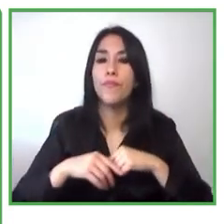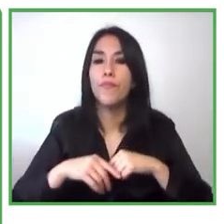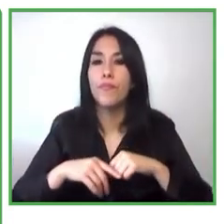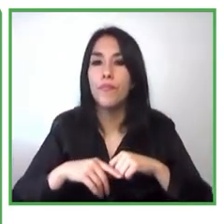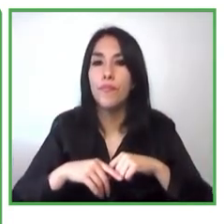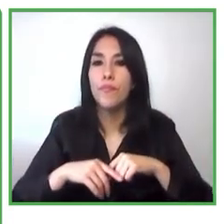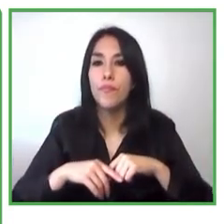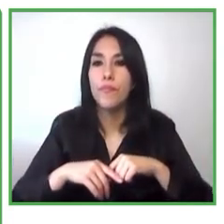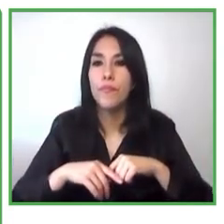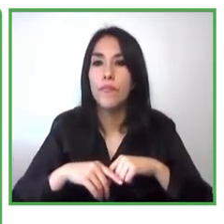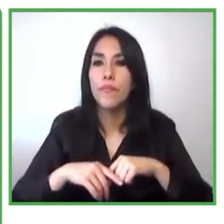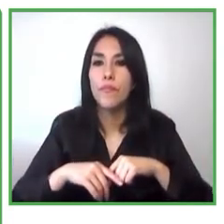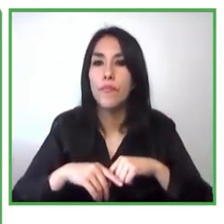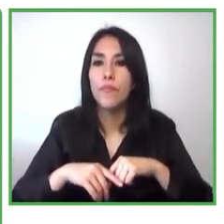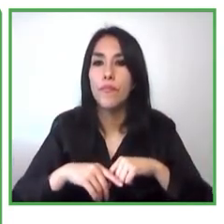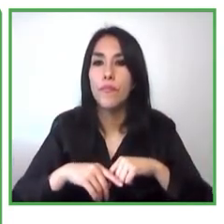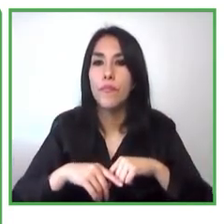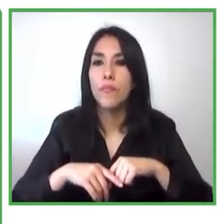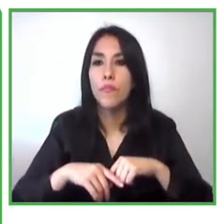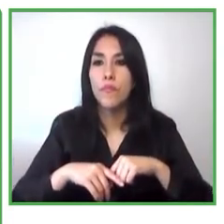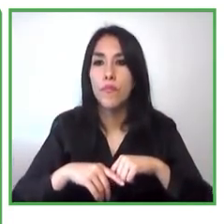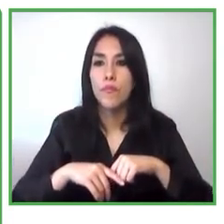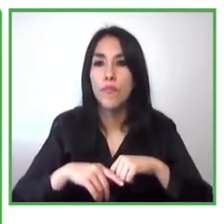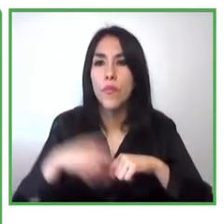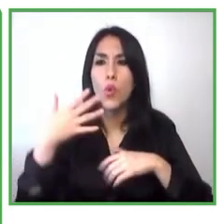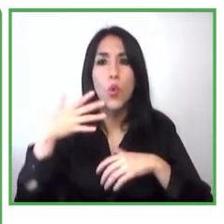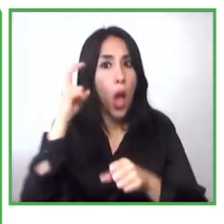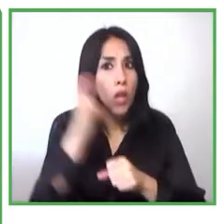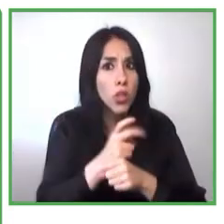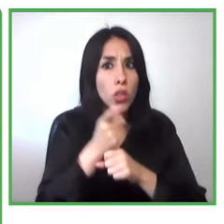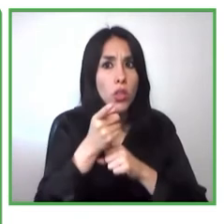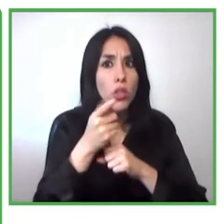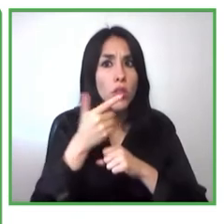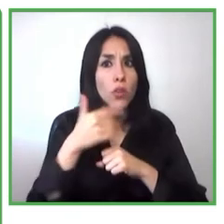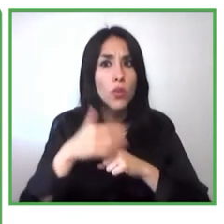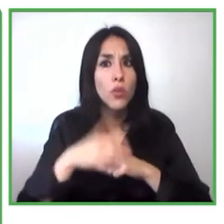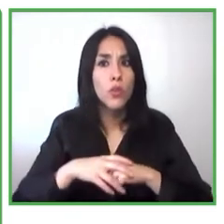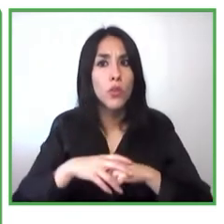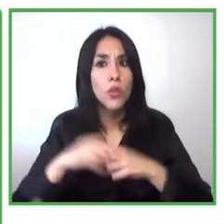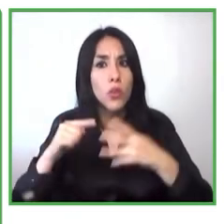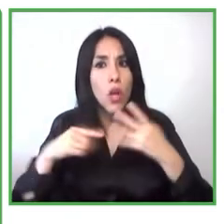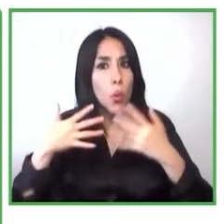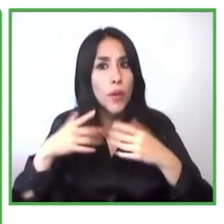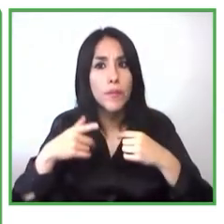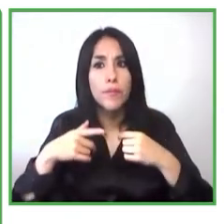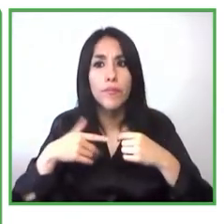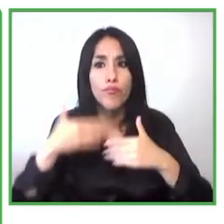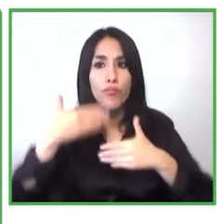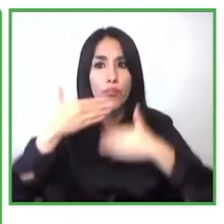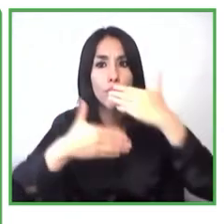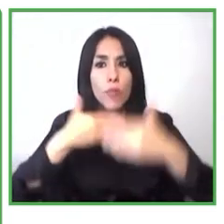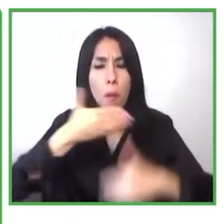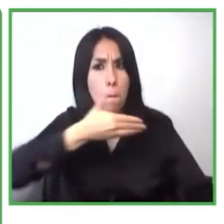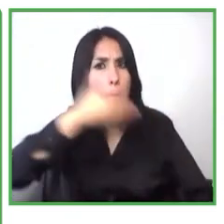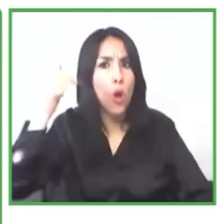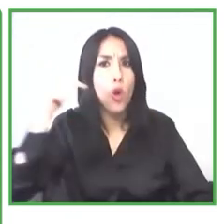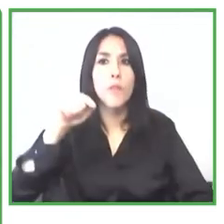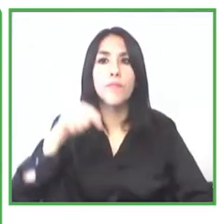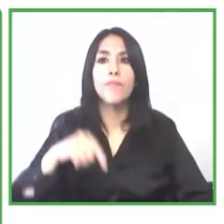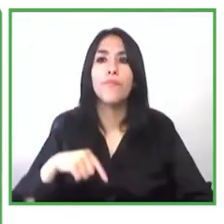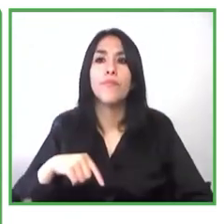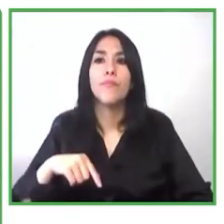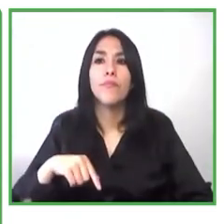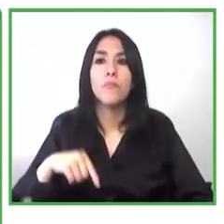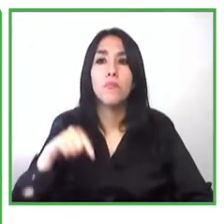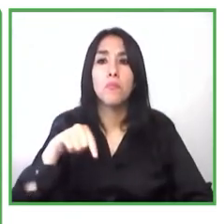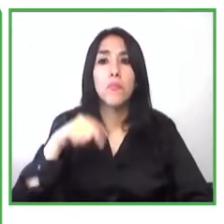mirando cuáles de los componentes fueron más efectivos ahí nosotros creemos que primero las entrevistas previas de ajuste en